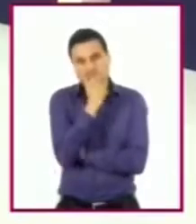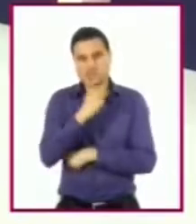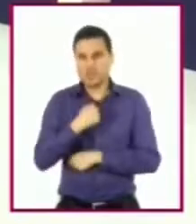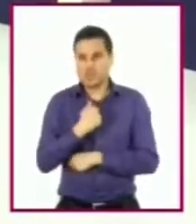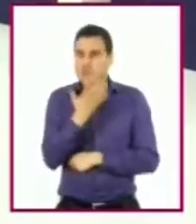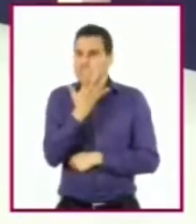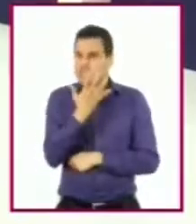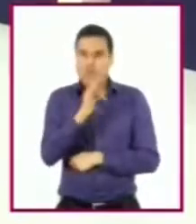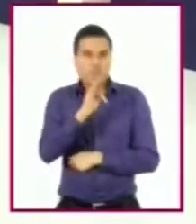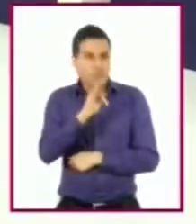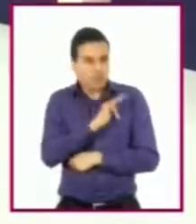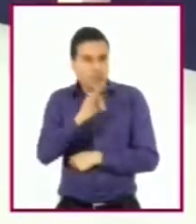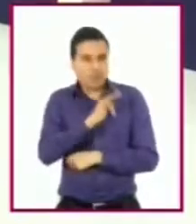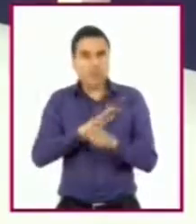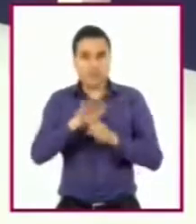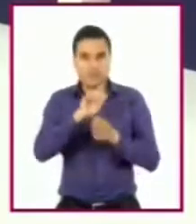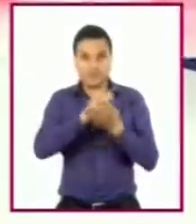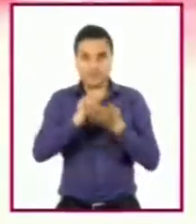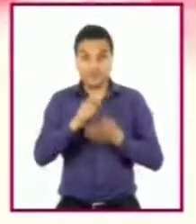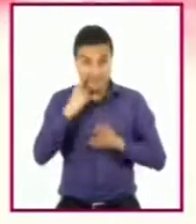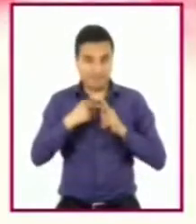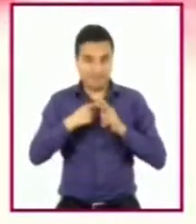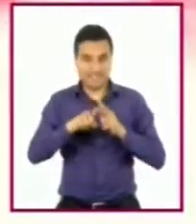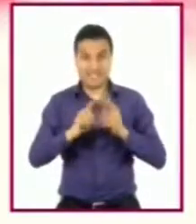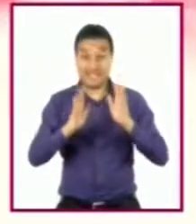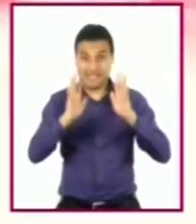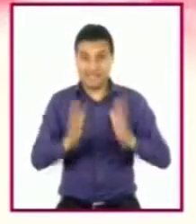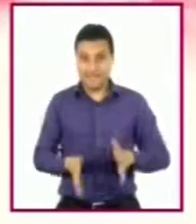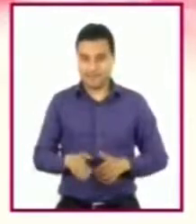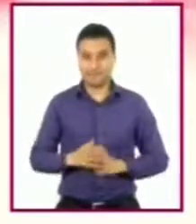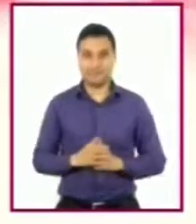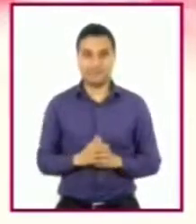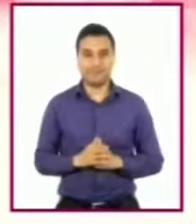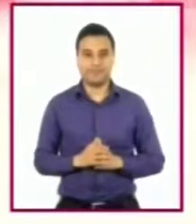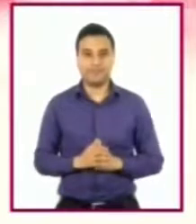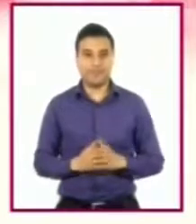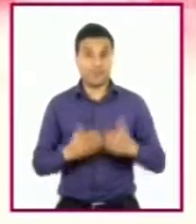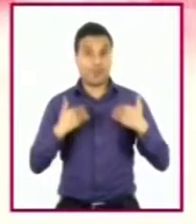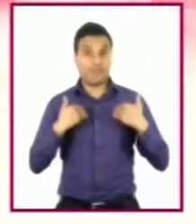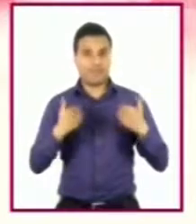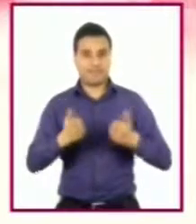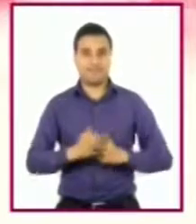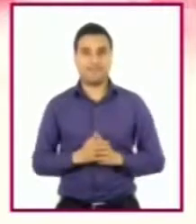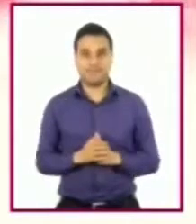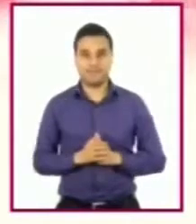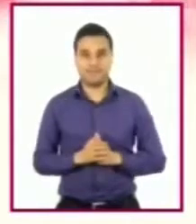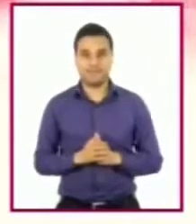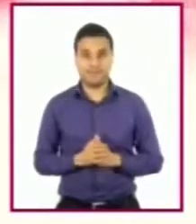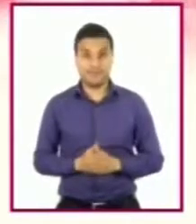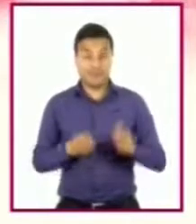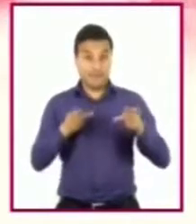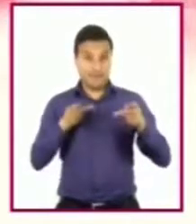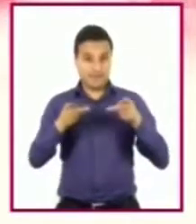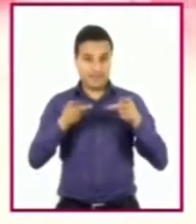¡Adelante! Ustedes pueden. ¡Corre tiempo! Comprender, planificar,